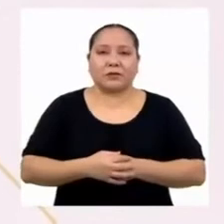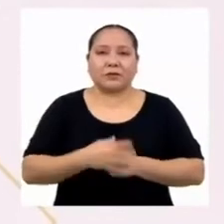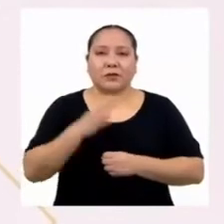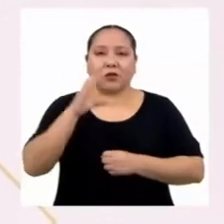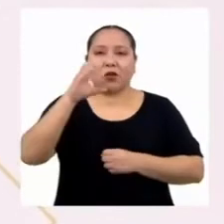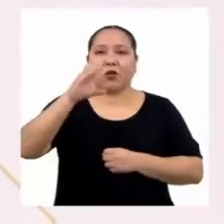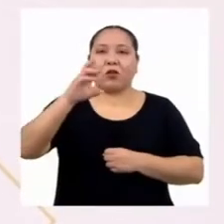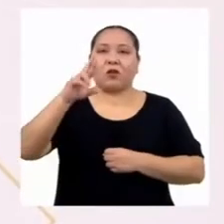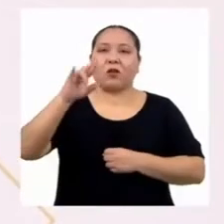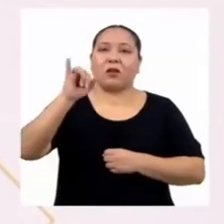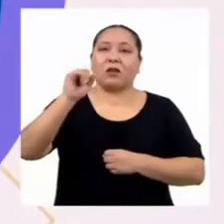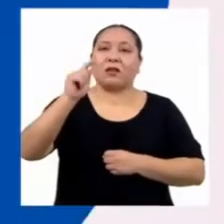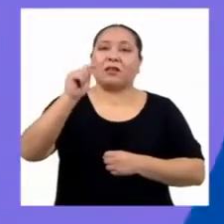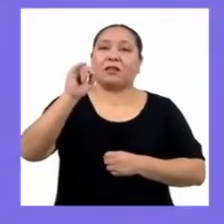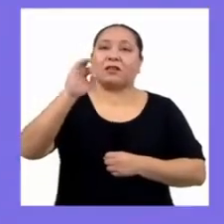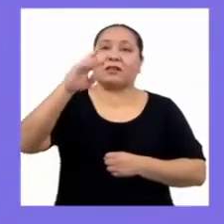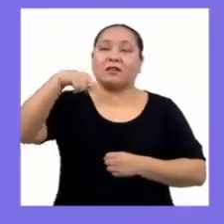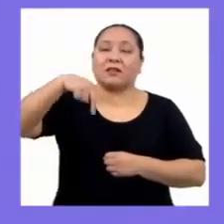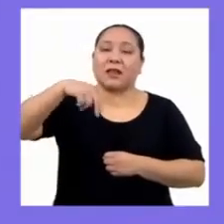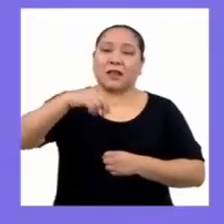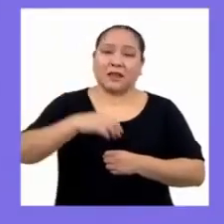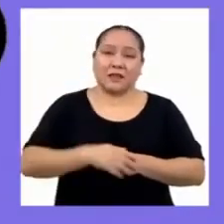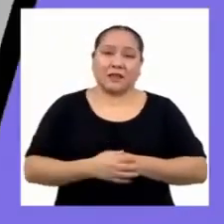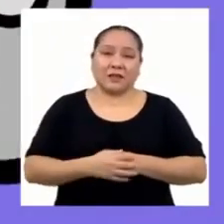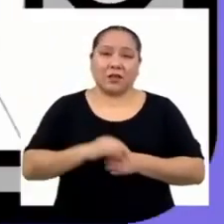Cristian, desde Junín.